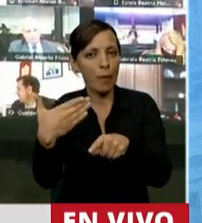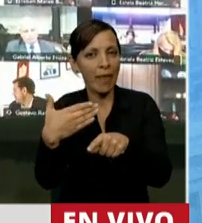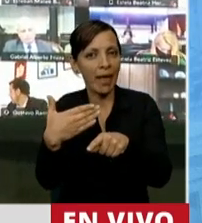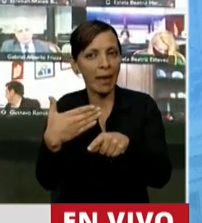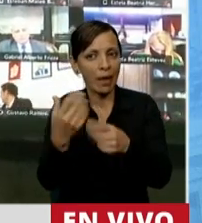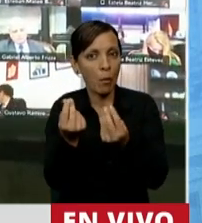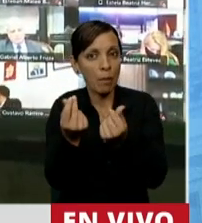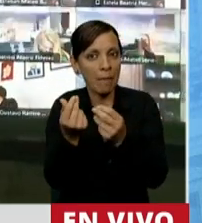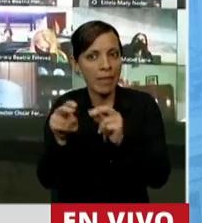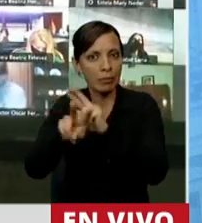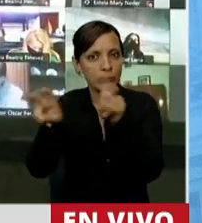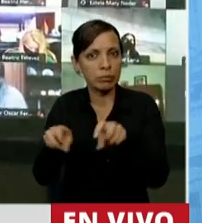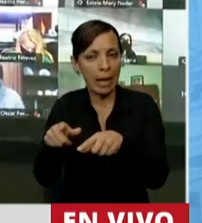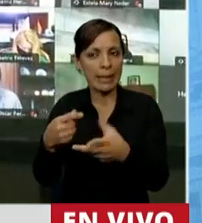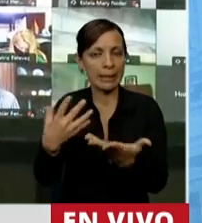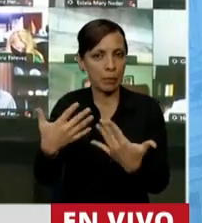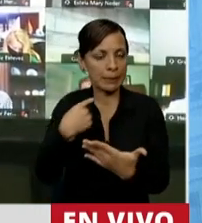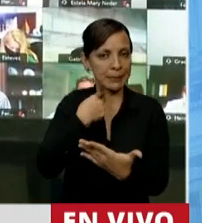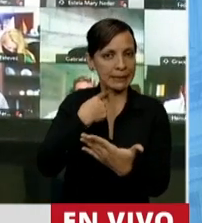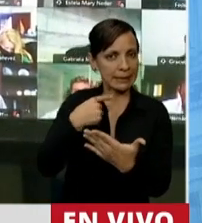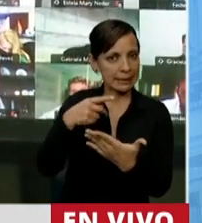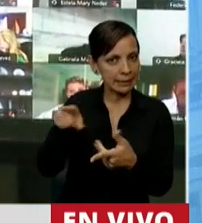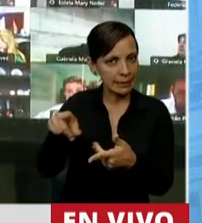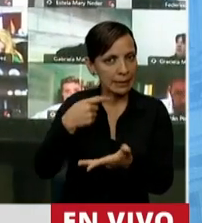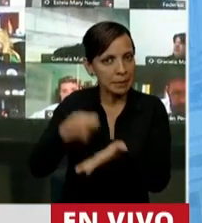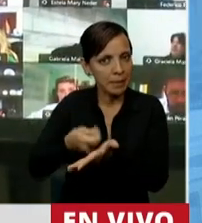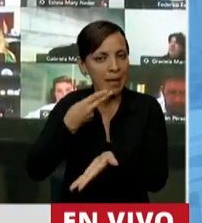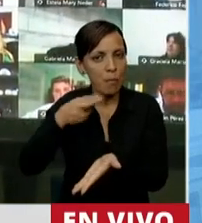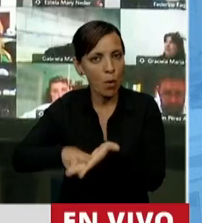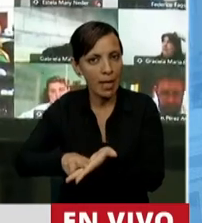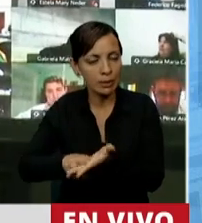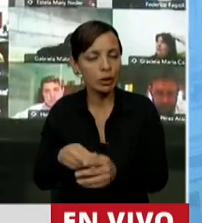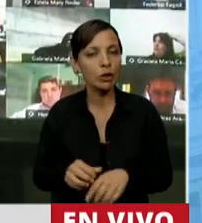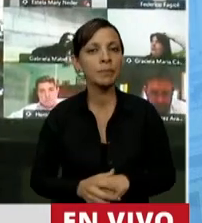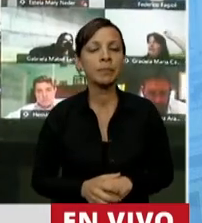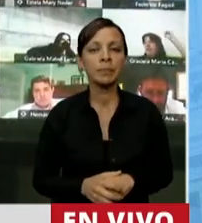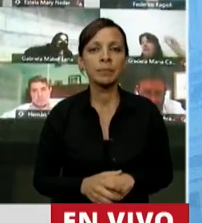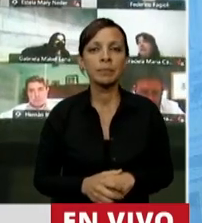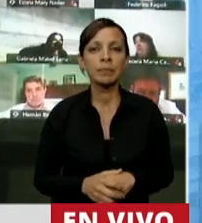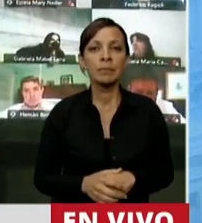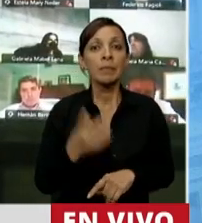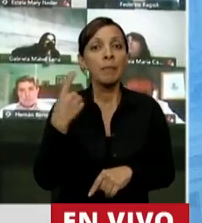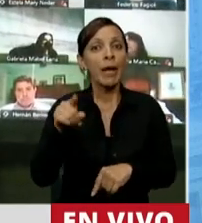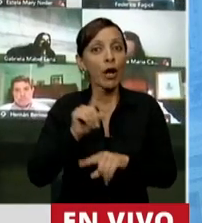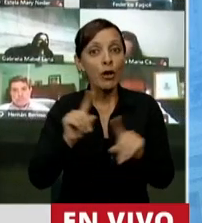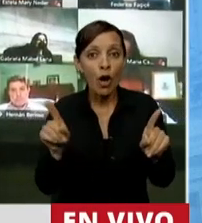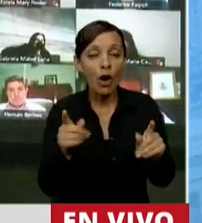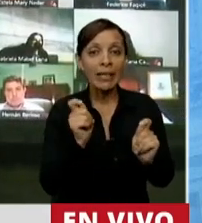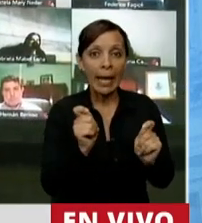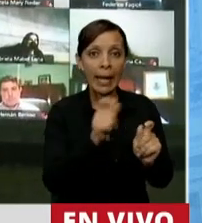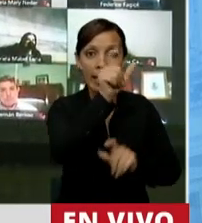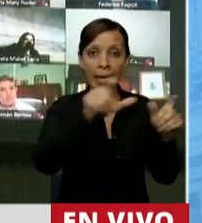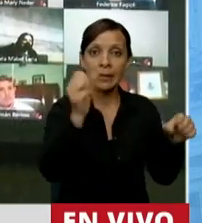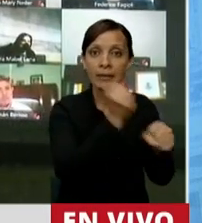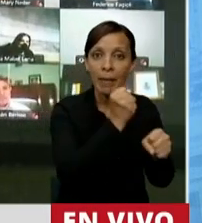reunir este patrimonio que hoy es objeto de este proyecto de ley. Y no lo son los trabajadores,